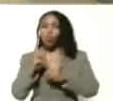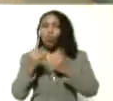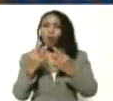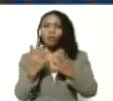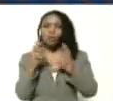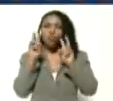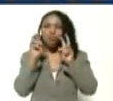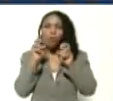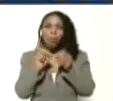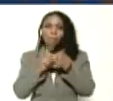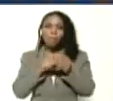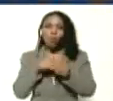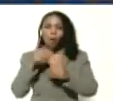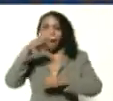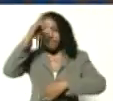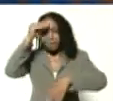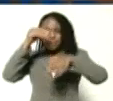nuevos